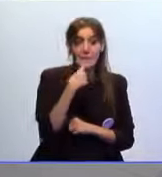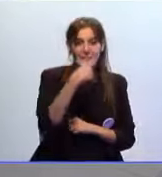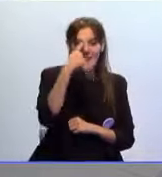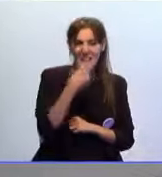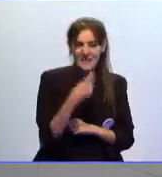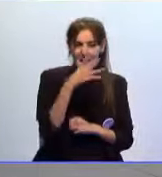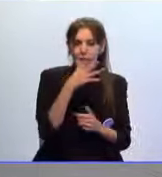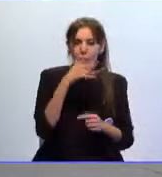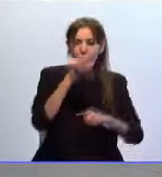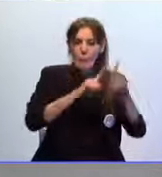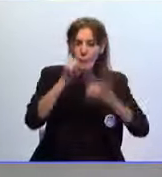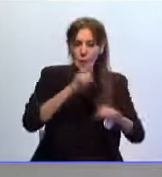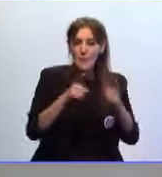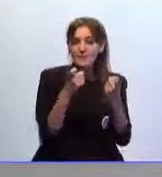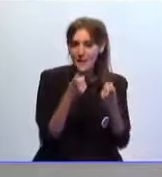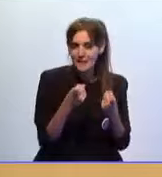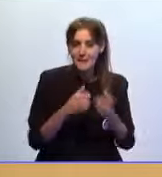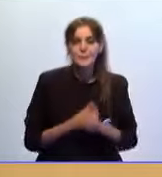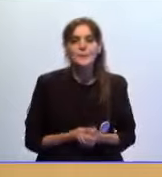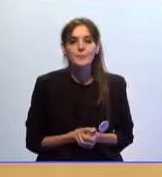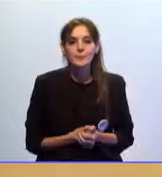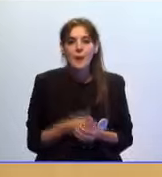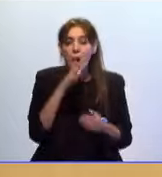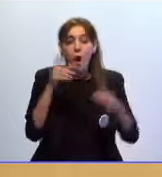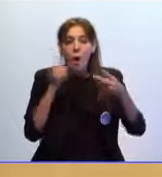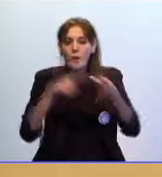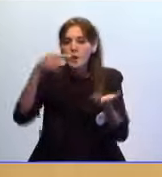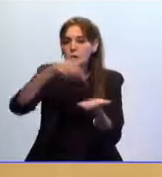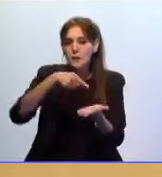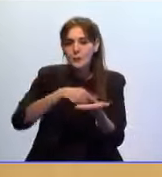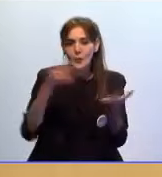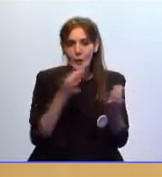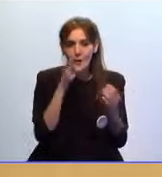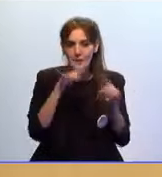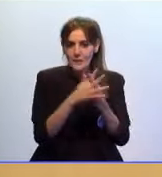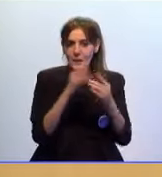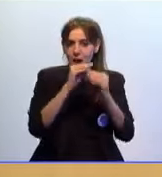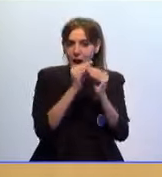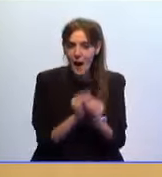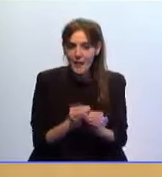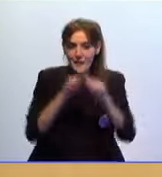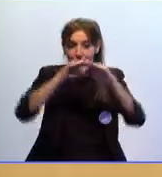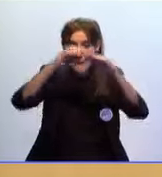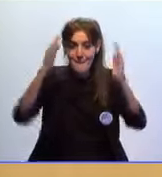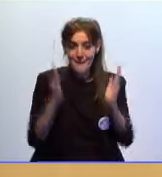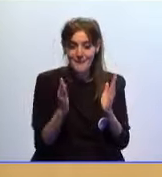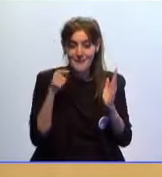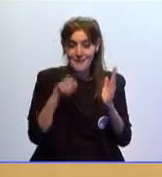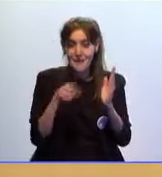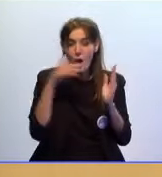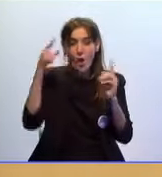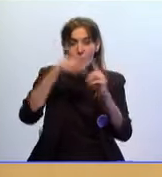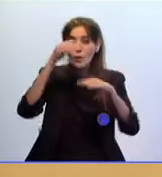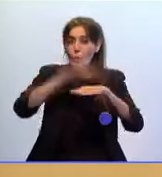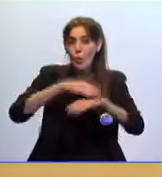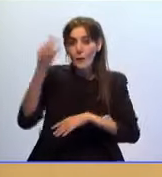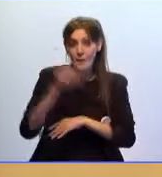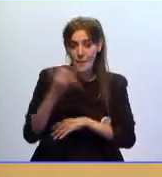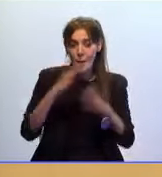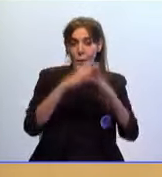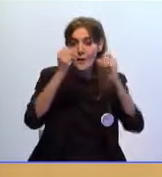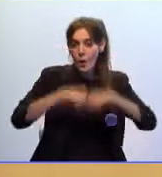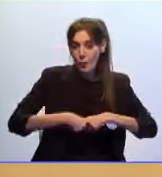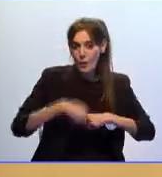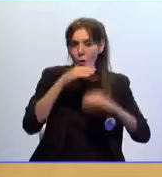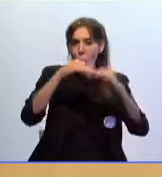recordado flecos que aún quedan pendientes. Otra de las reivindicaciones era la instalación de marquesinas para dar cumplimiento a un acuerdo